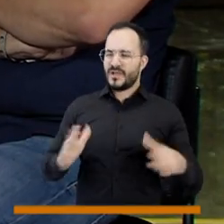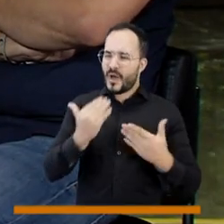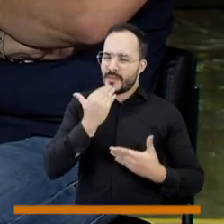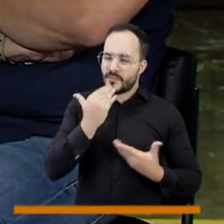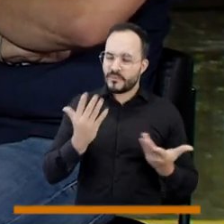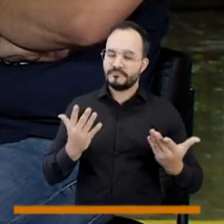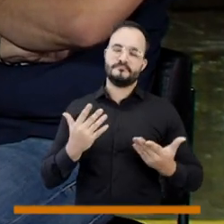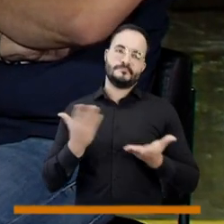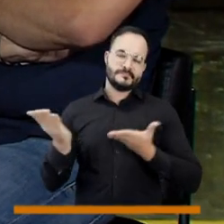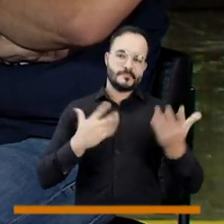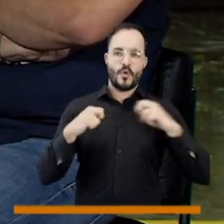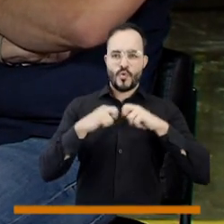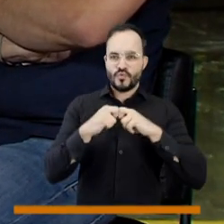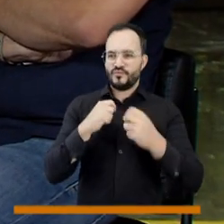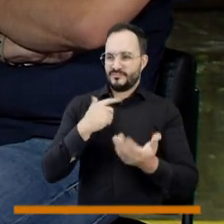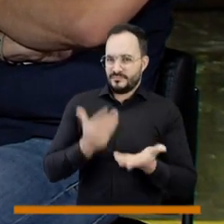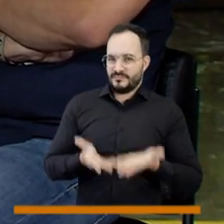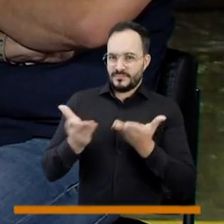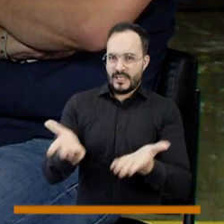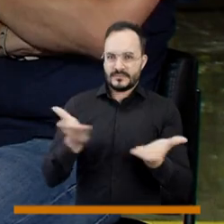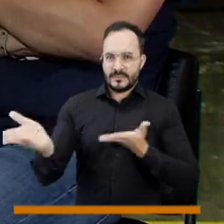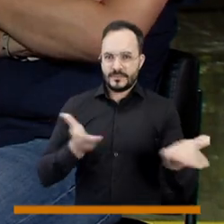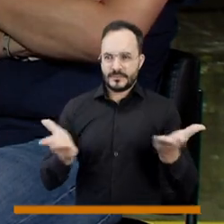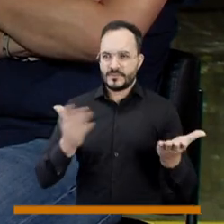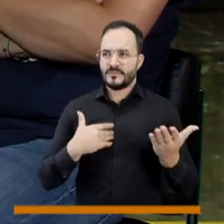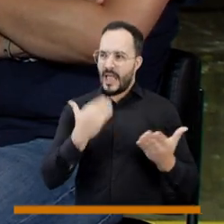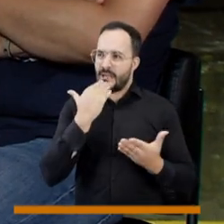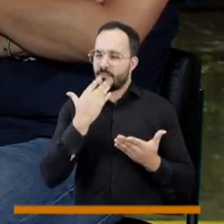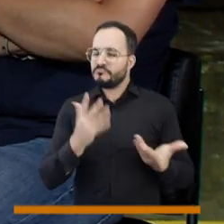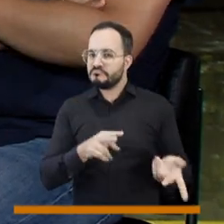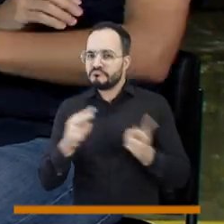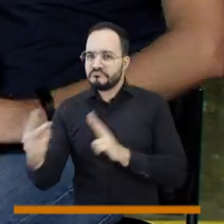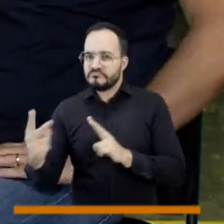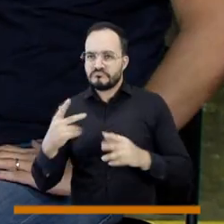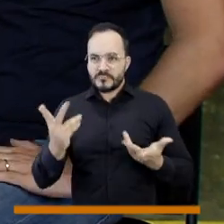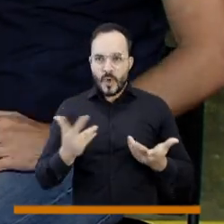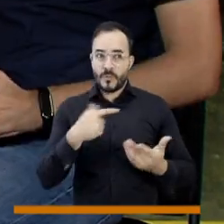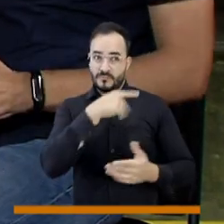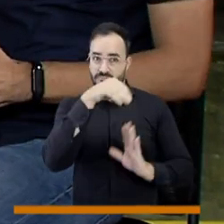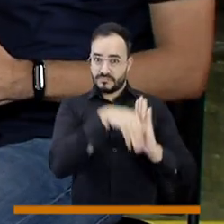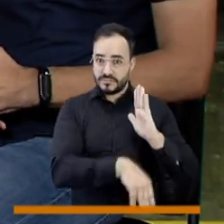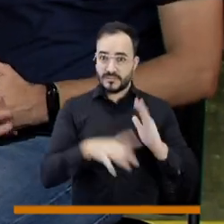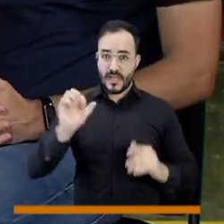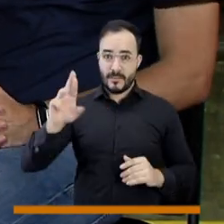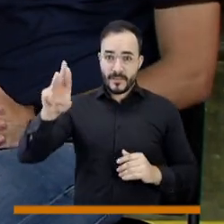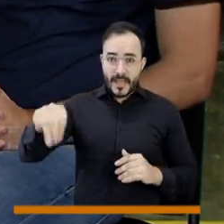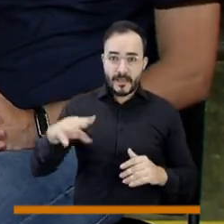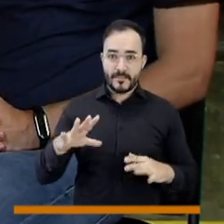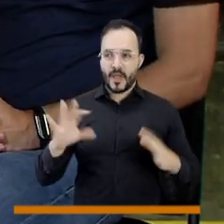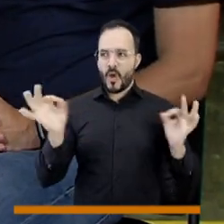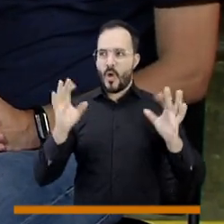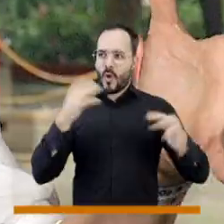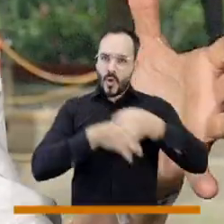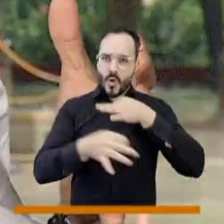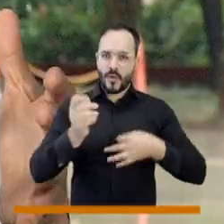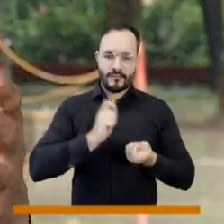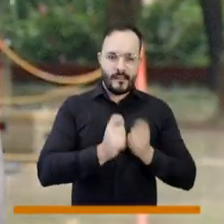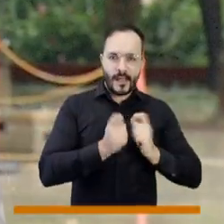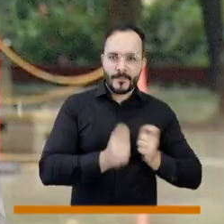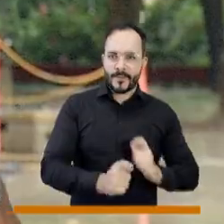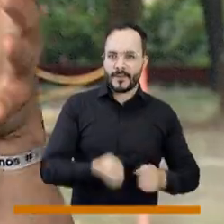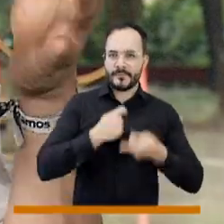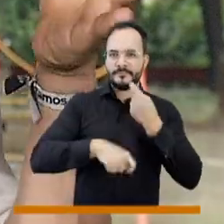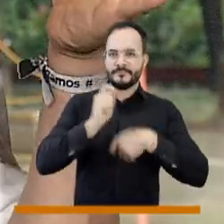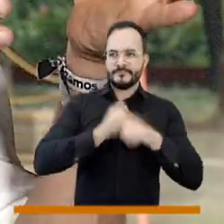servicios públicos, energía en particular? ¿Cuál va a ser? ¿Eso puede generar su quiebra eventualmente? O sea, no hay que volver más como unos